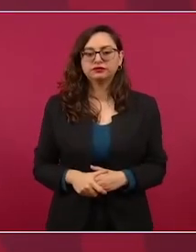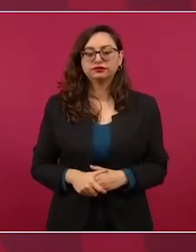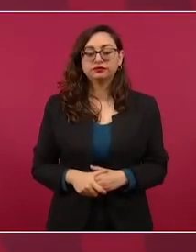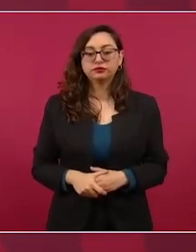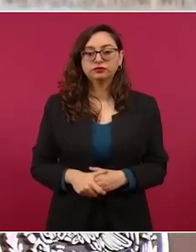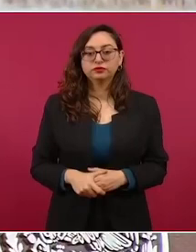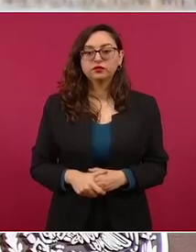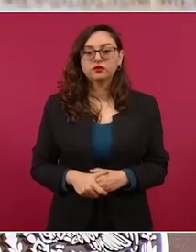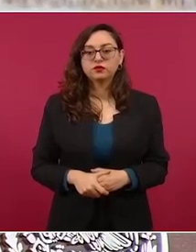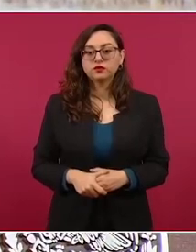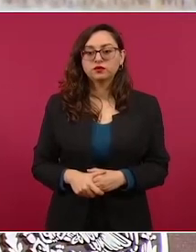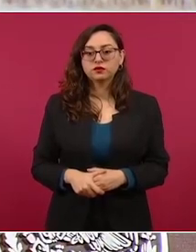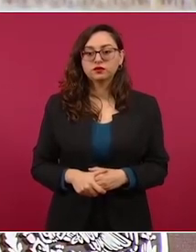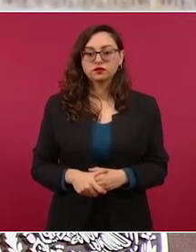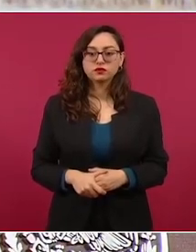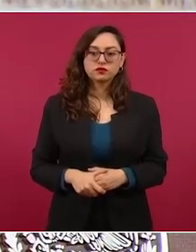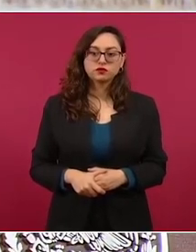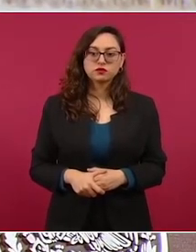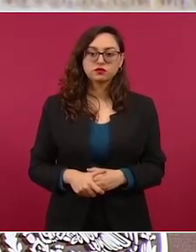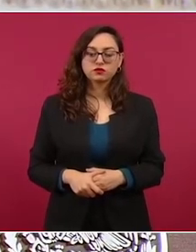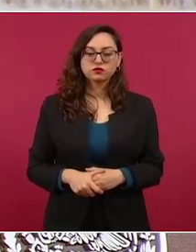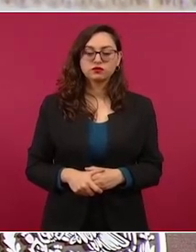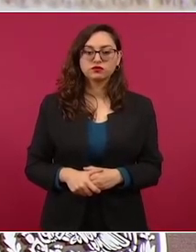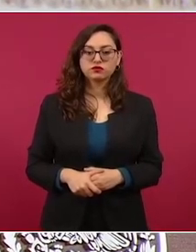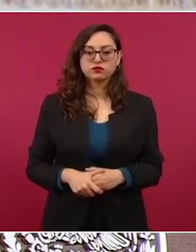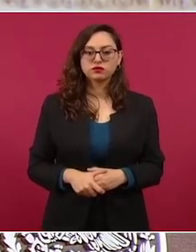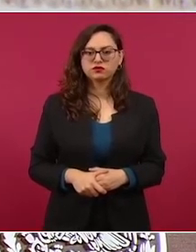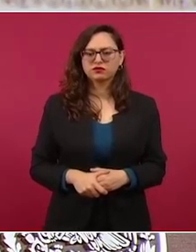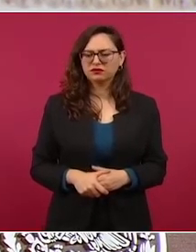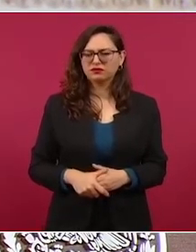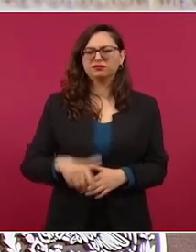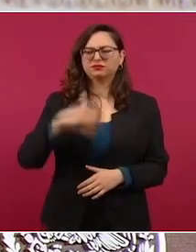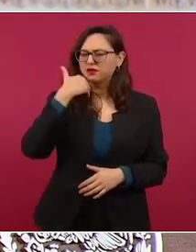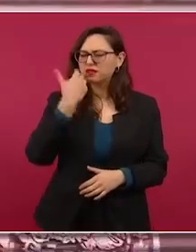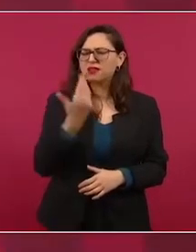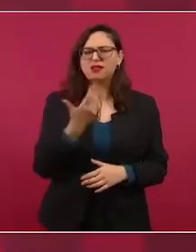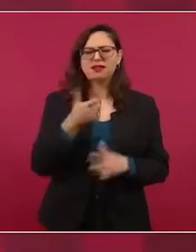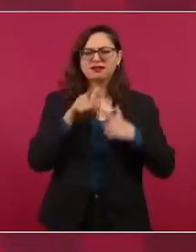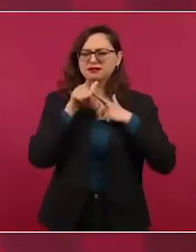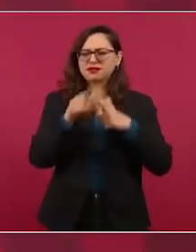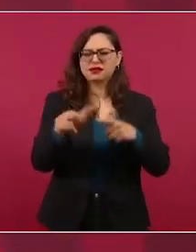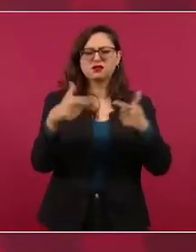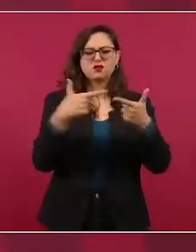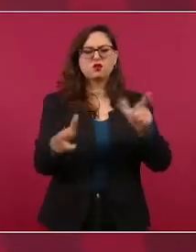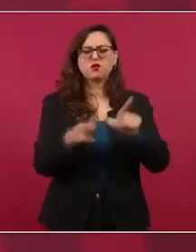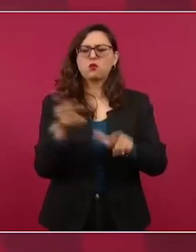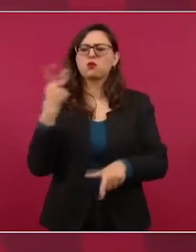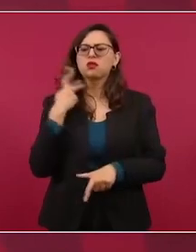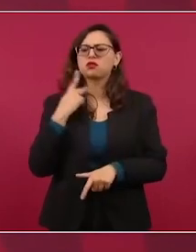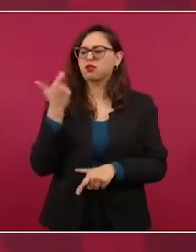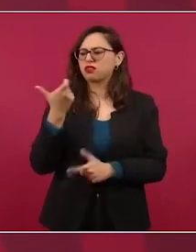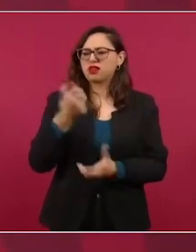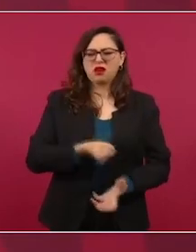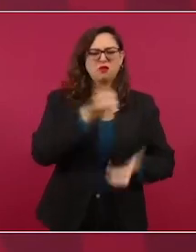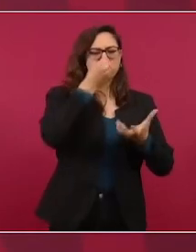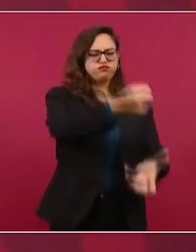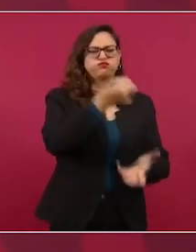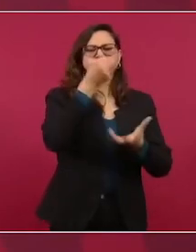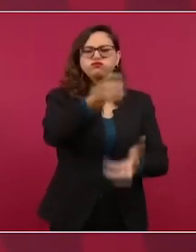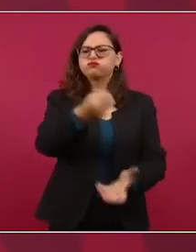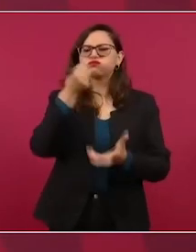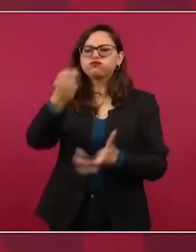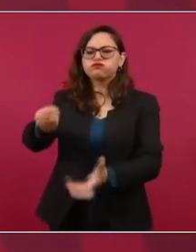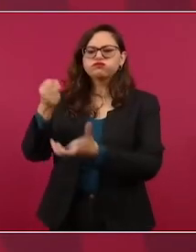muchísimo dinero a los partidos, quieren que sigan los